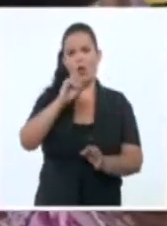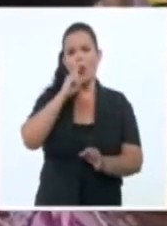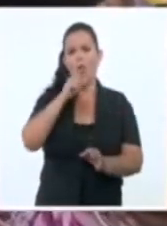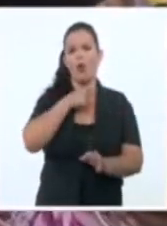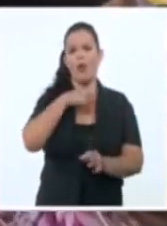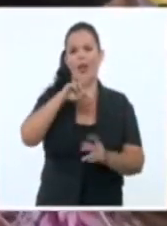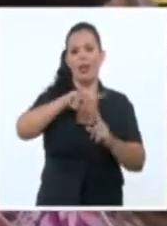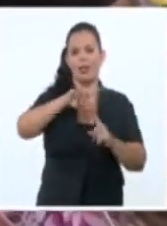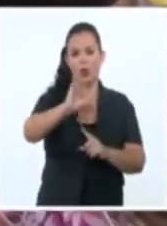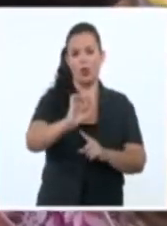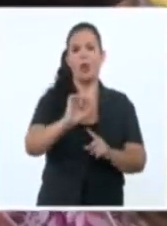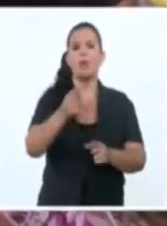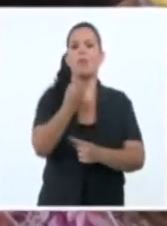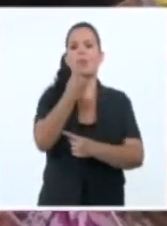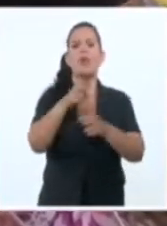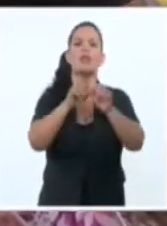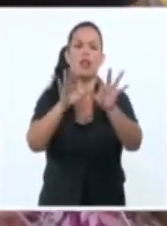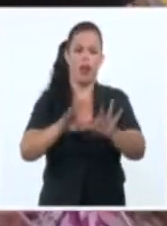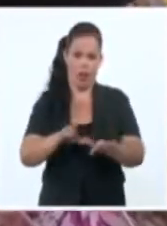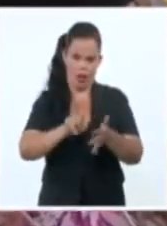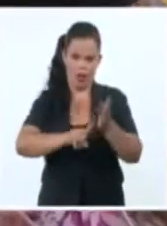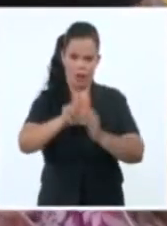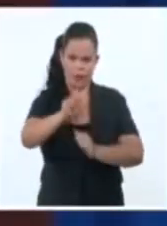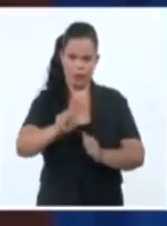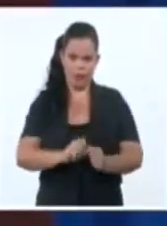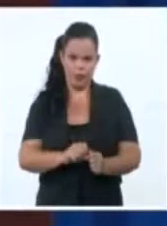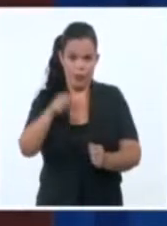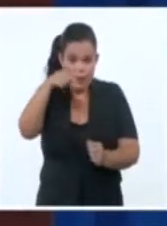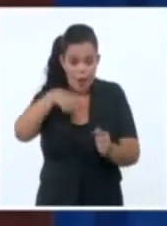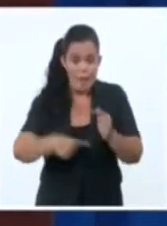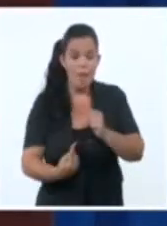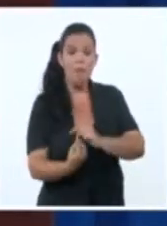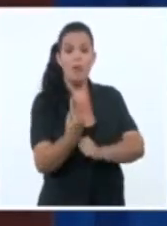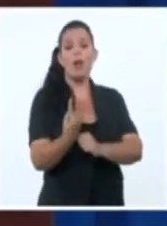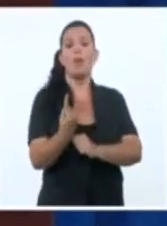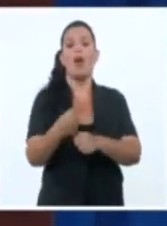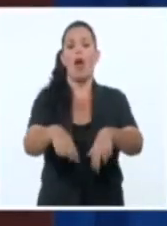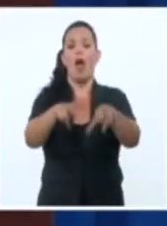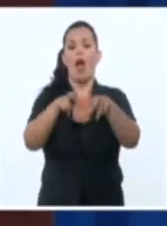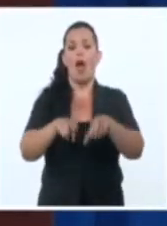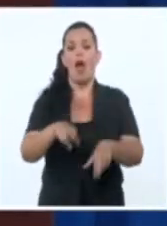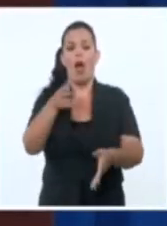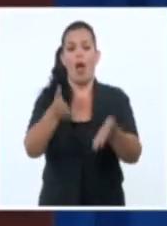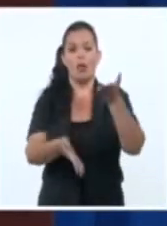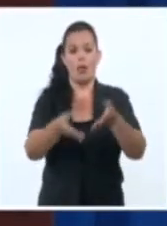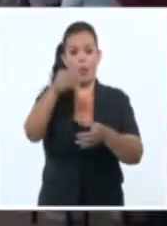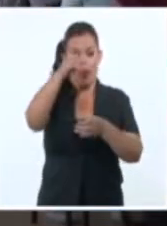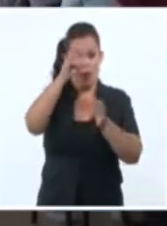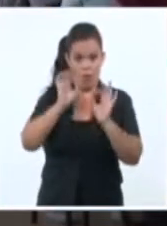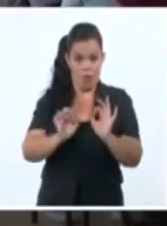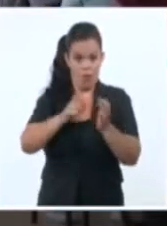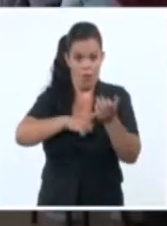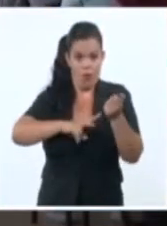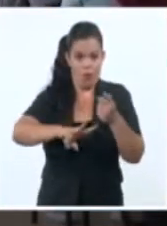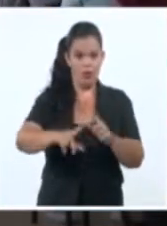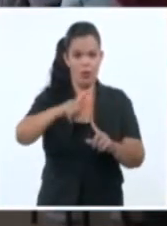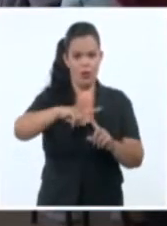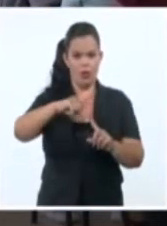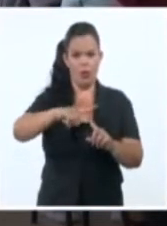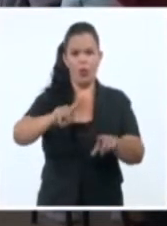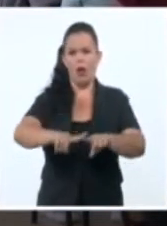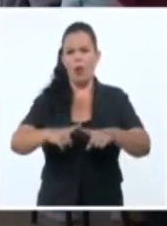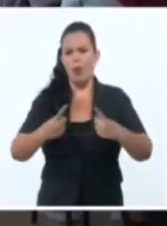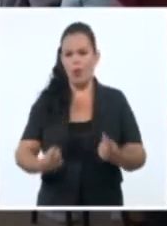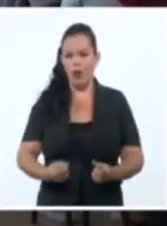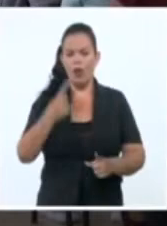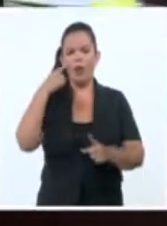como primer secretario. Esta es la primera asamblea que se realiza en la provincia para darle continuidad al VIII Congreso del